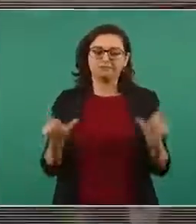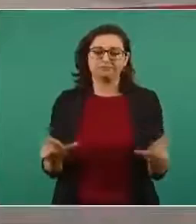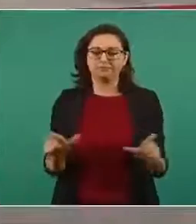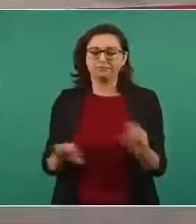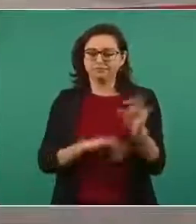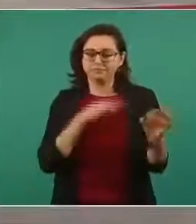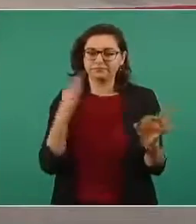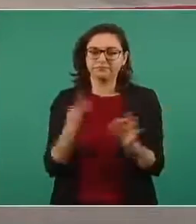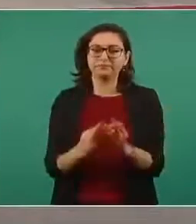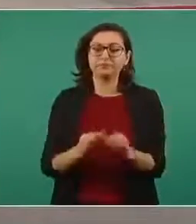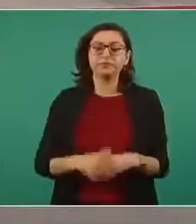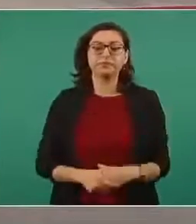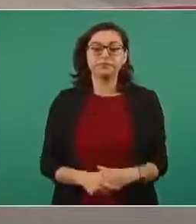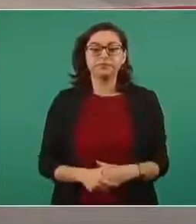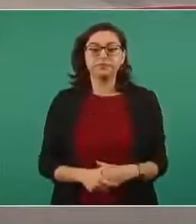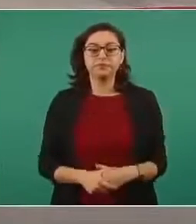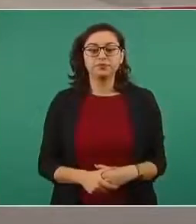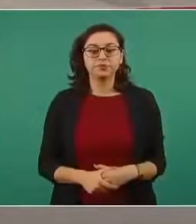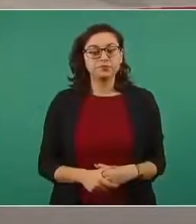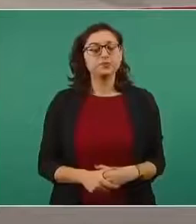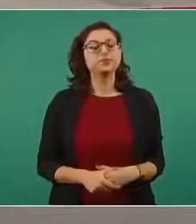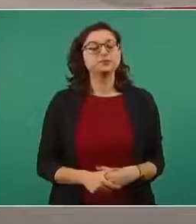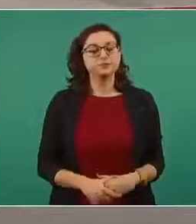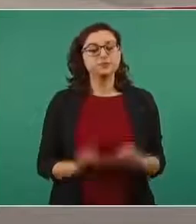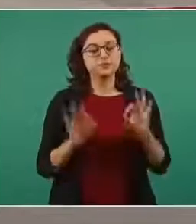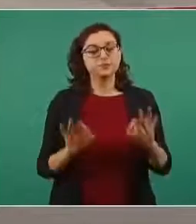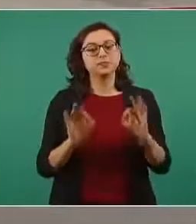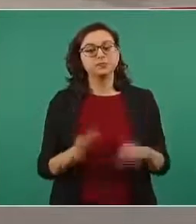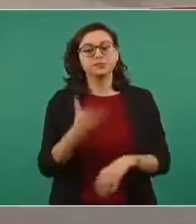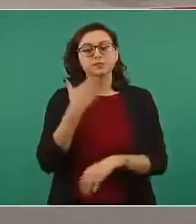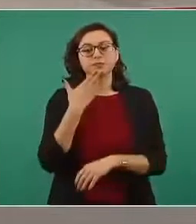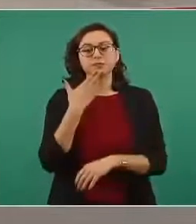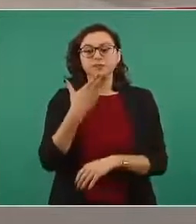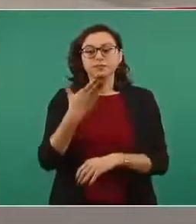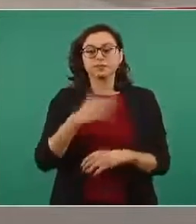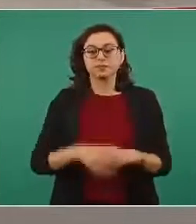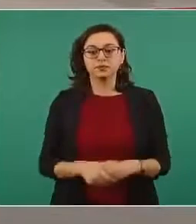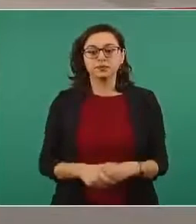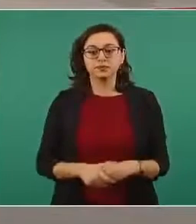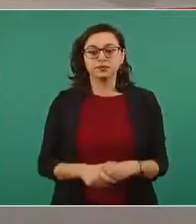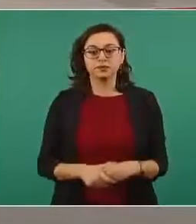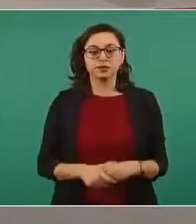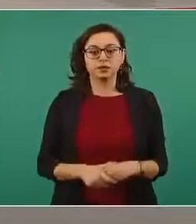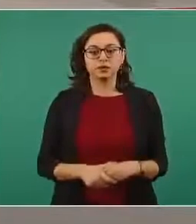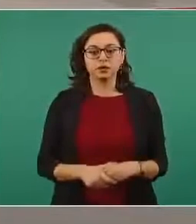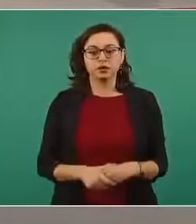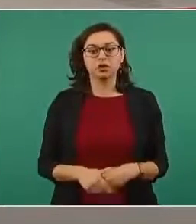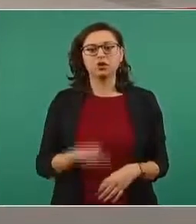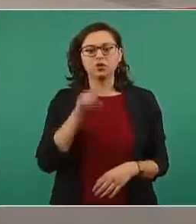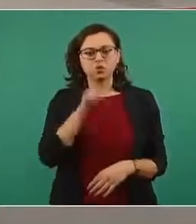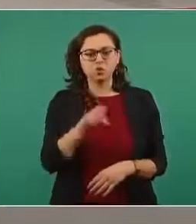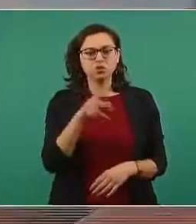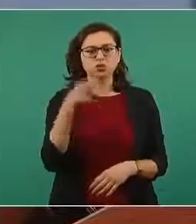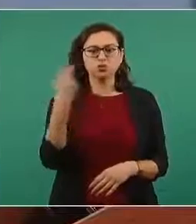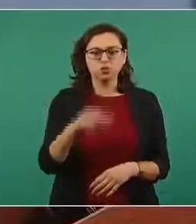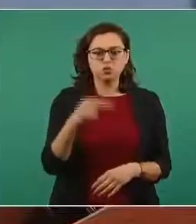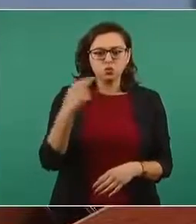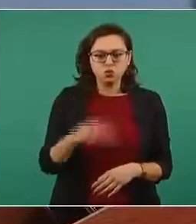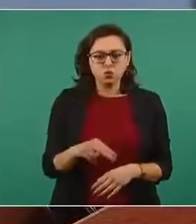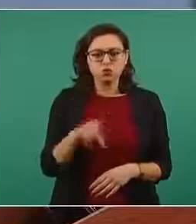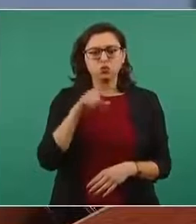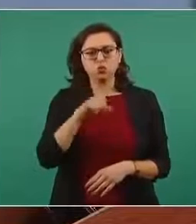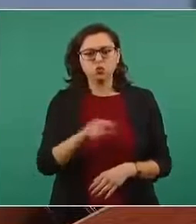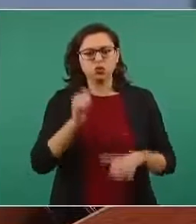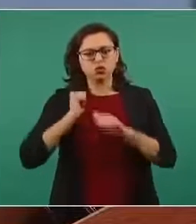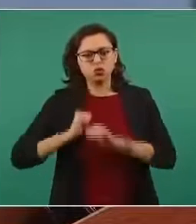presidente? Muy bien. ¿Nos puedes decir tu nombre, tu